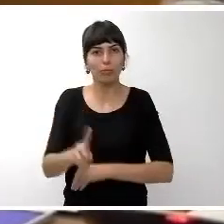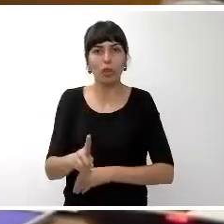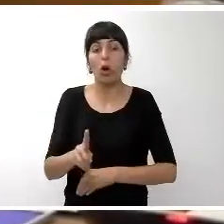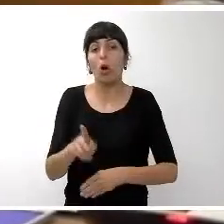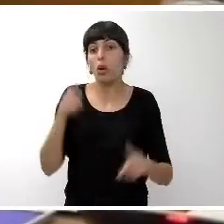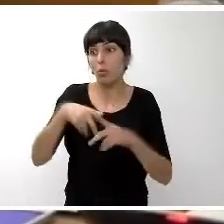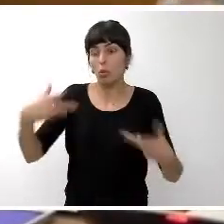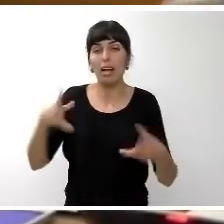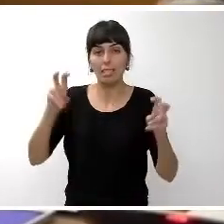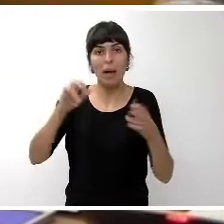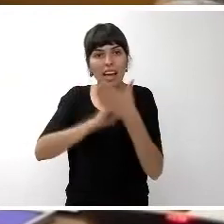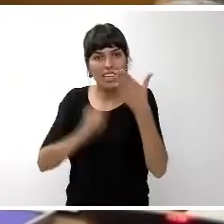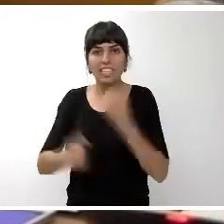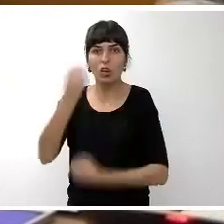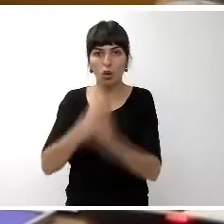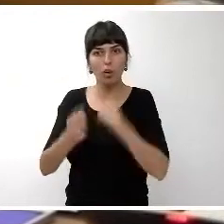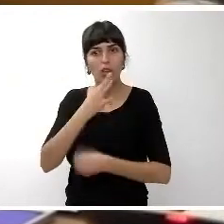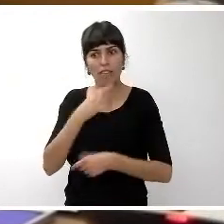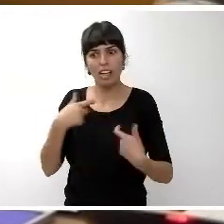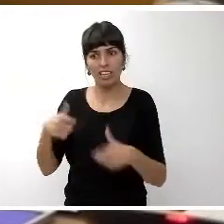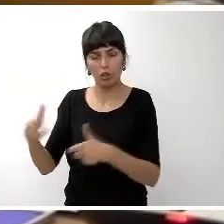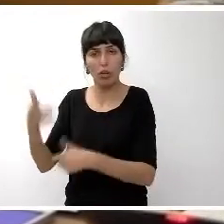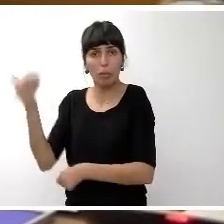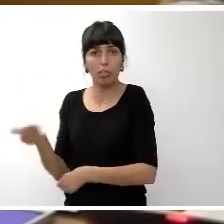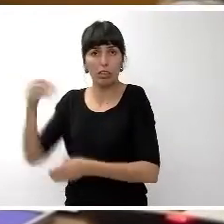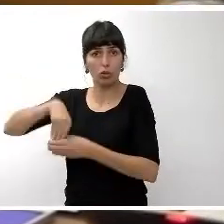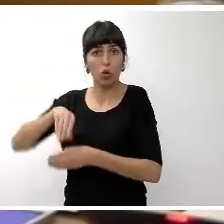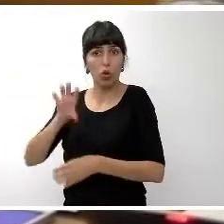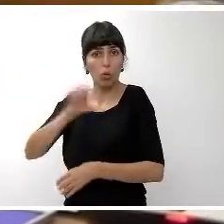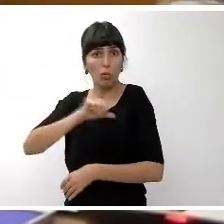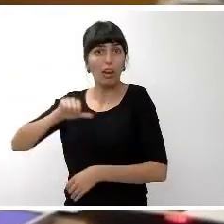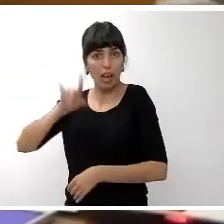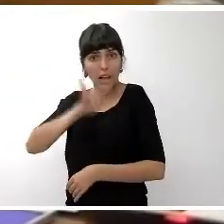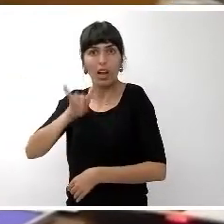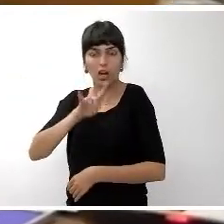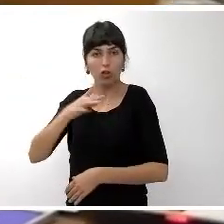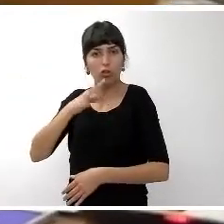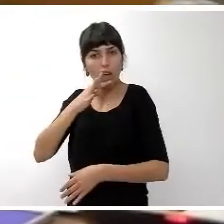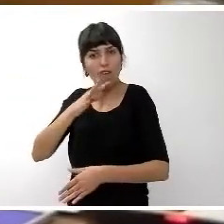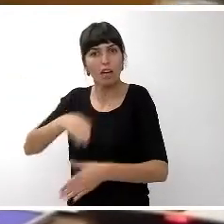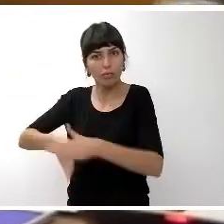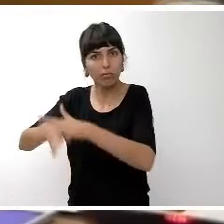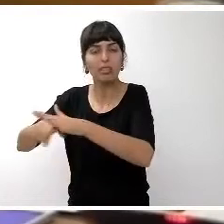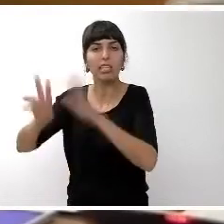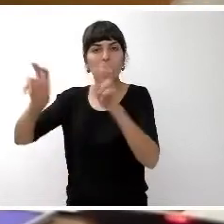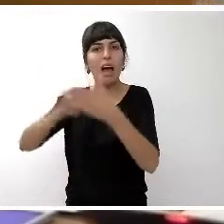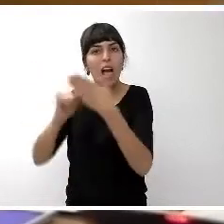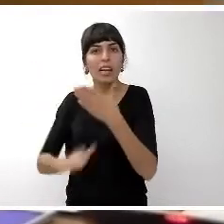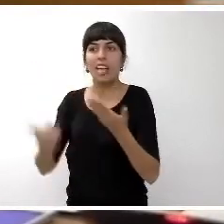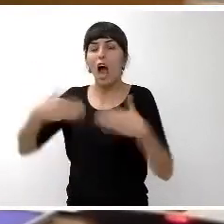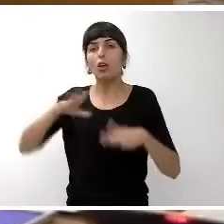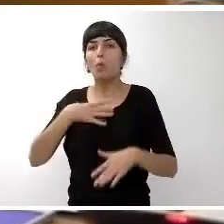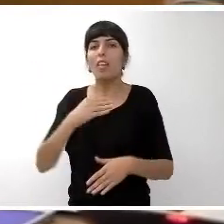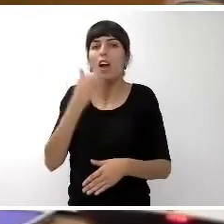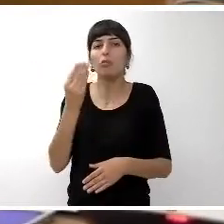pasando sectores muy amplios de nuestra comunidad a pesar de los repuntes que efectivamente se puedan estar produciendo por tanto